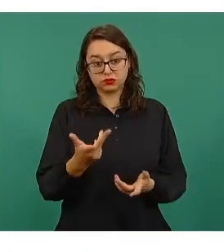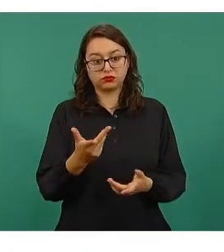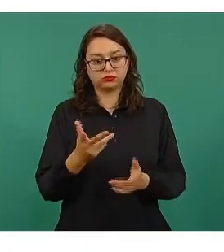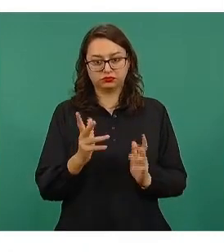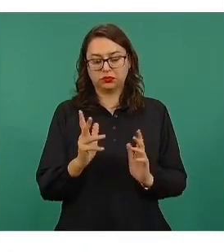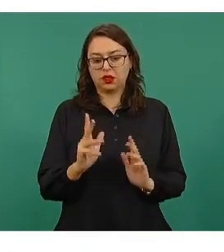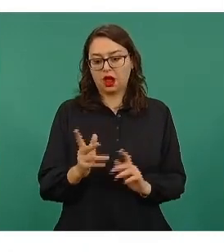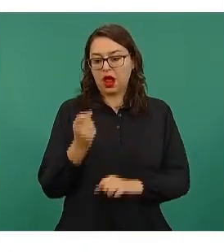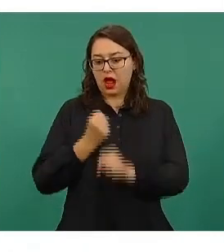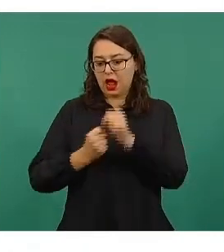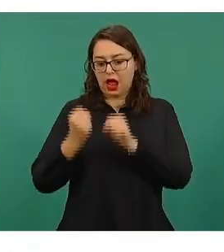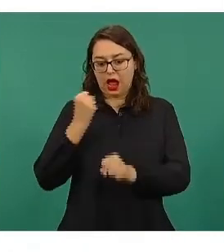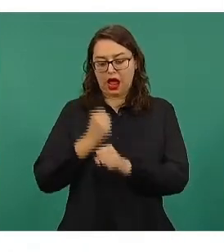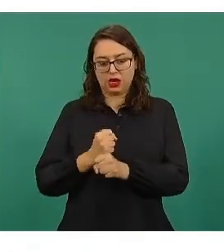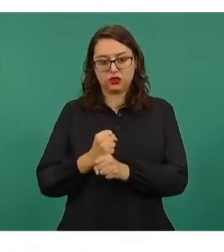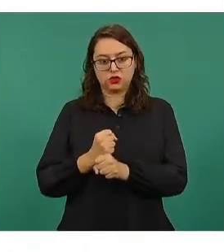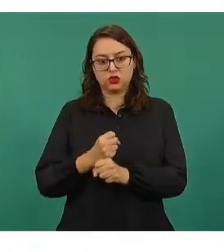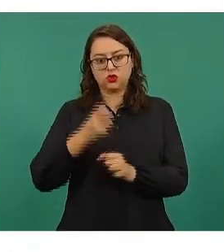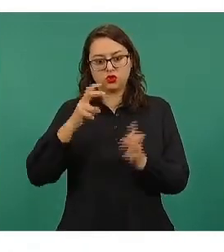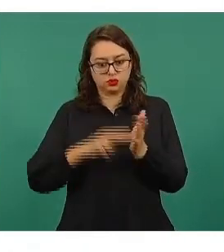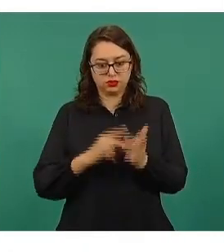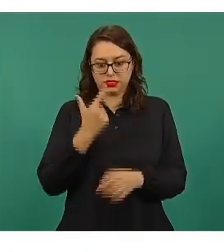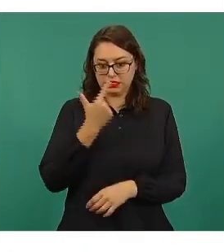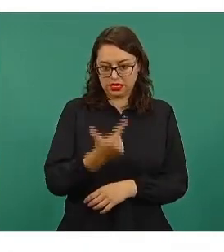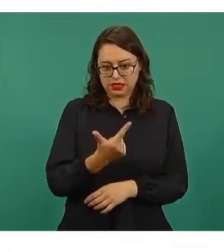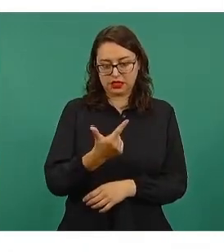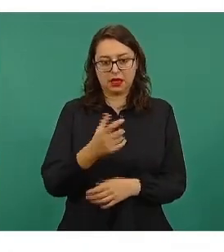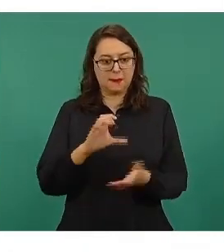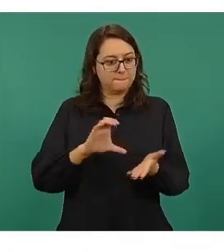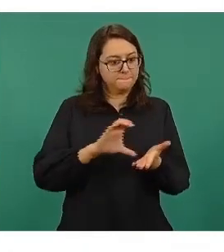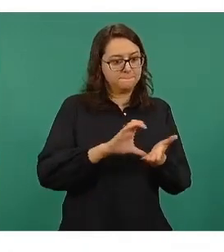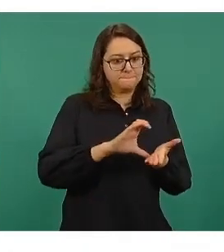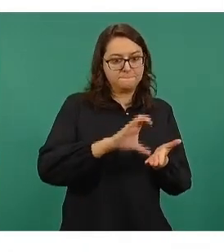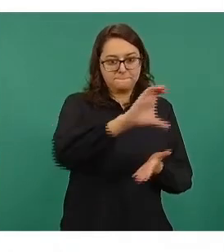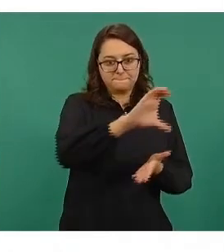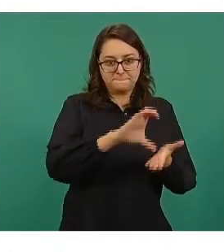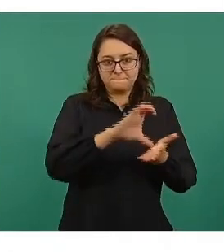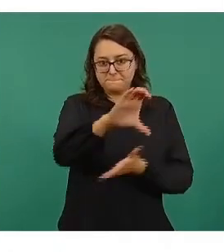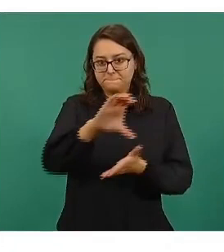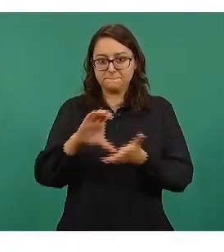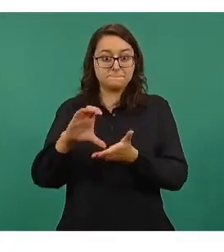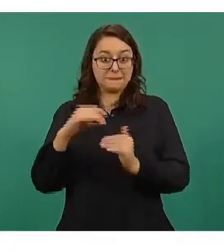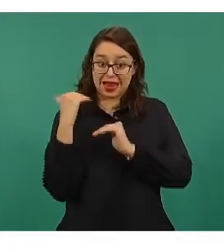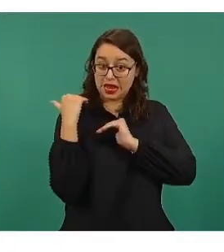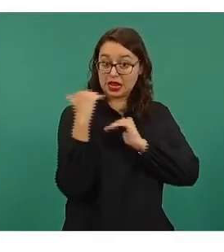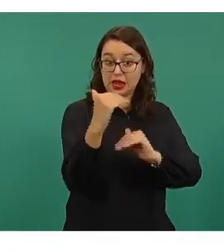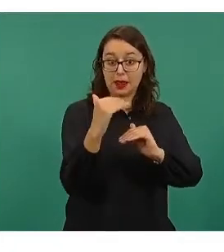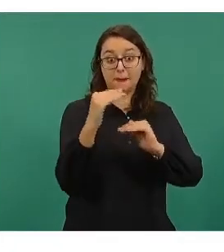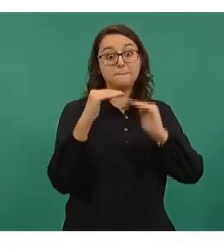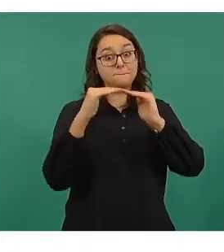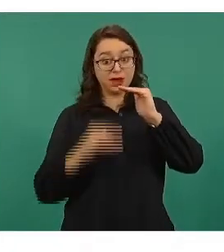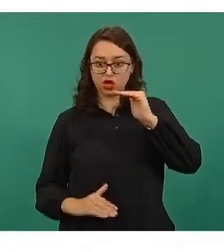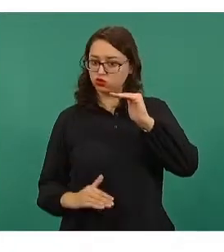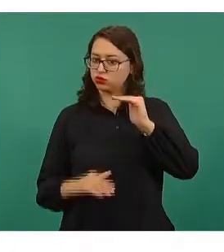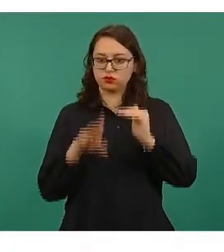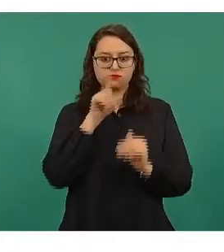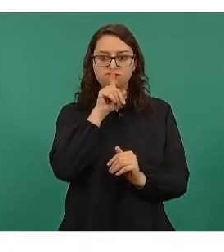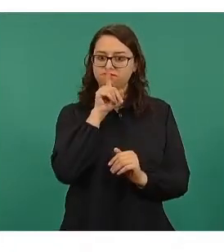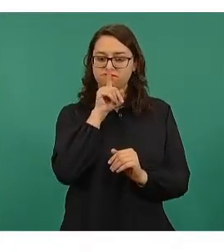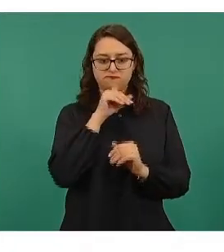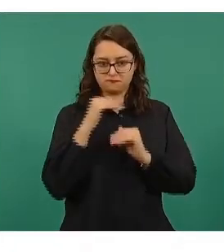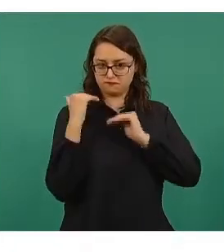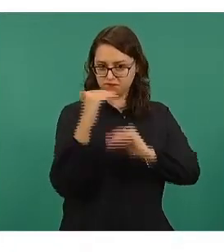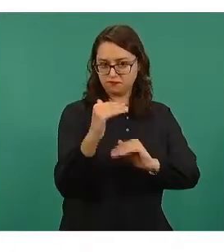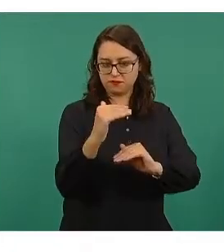recibían en el año base que fue 2007. Es decir, nadie va a tener menos que eso es un piso. Y de ahí se le va